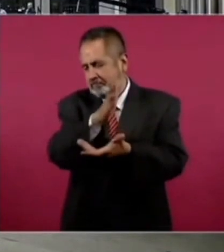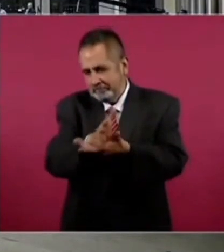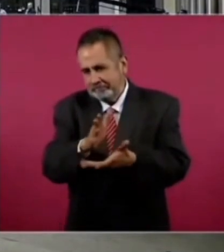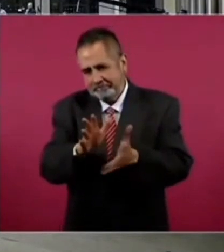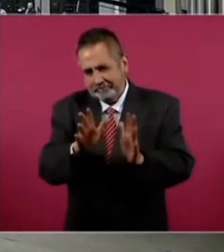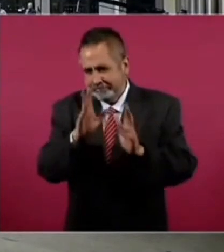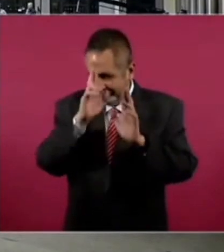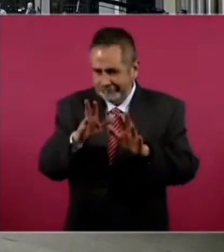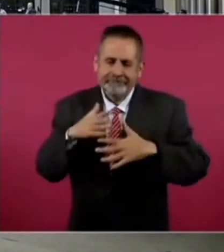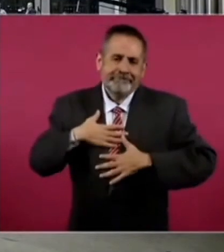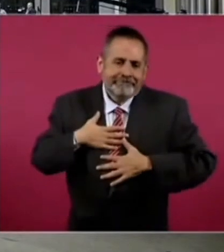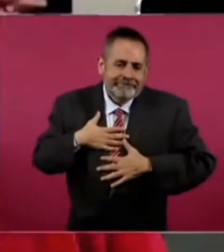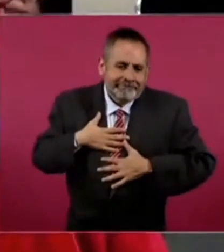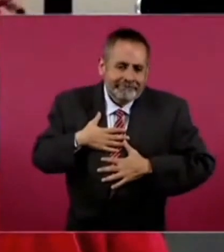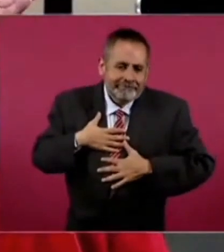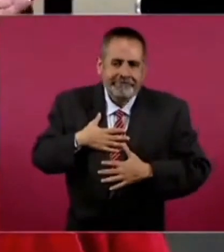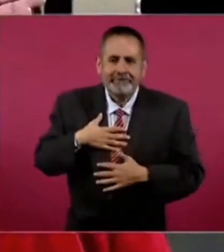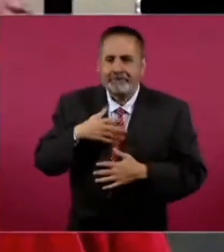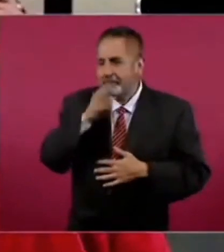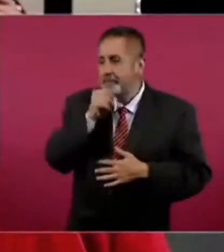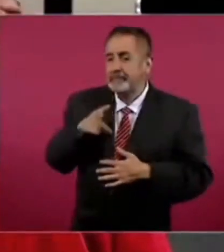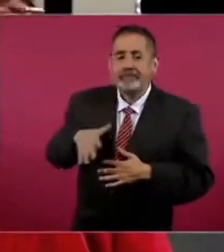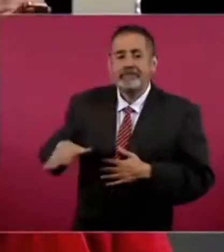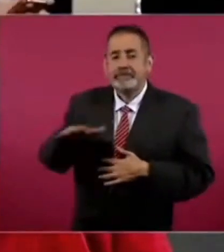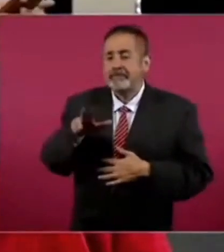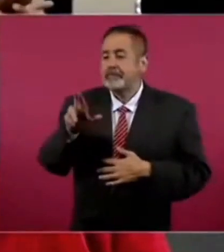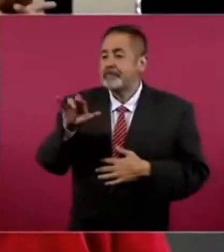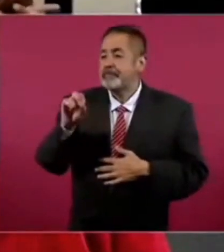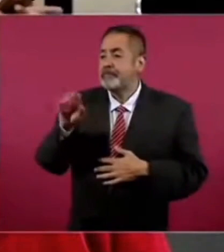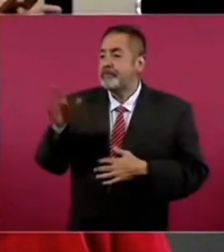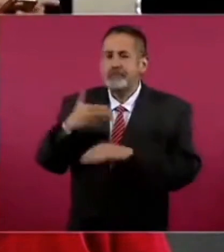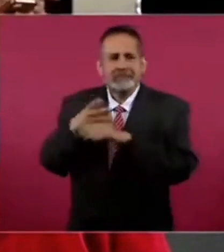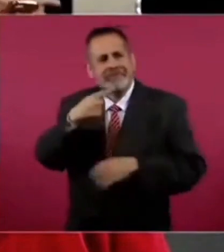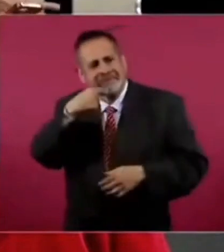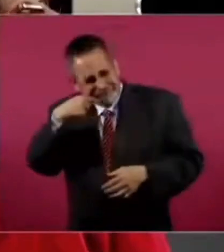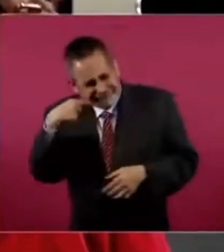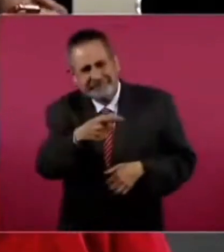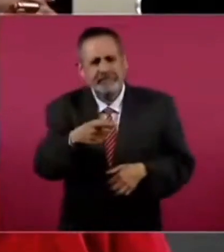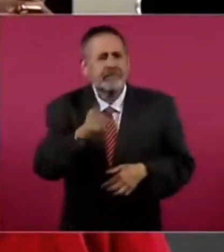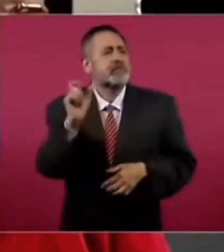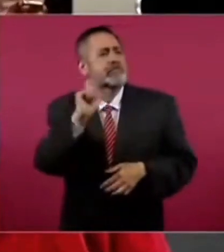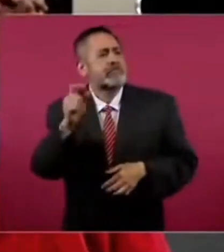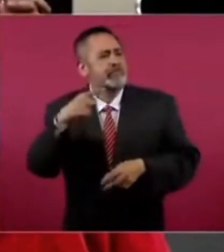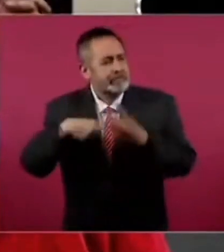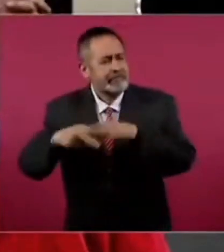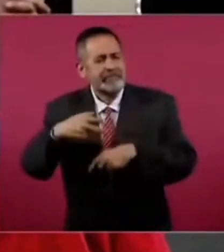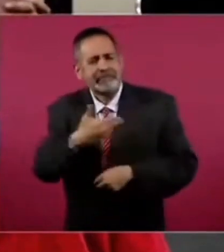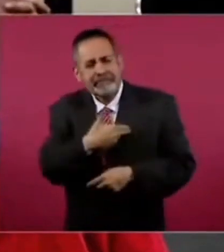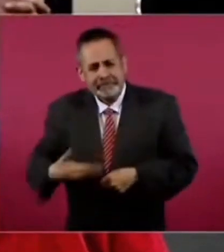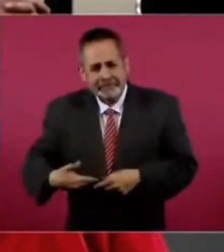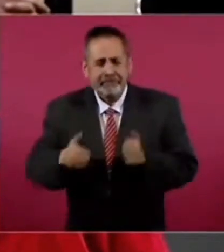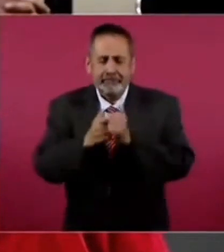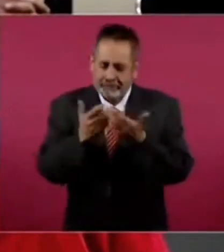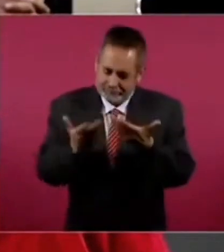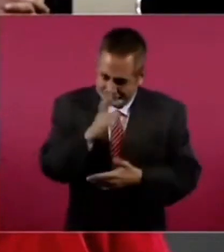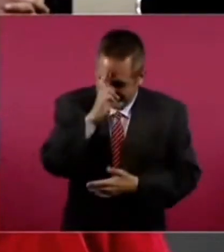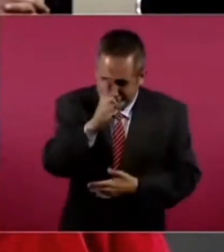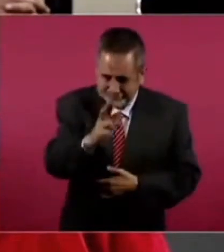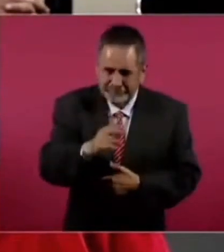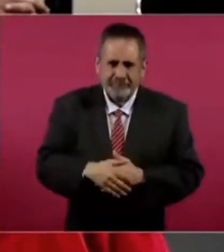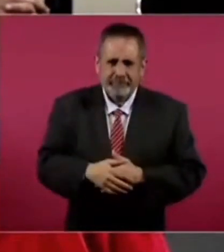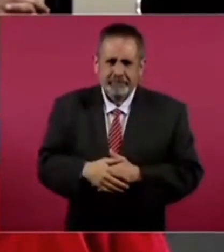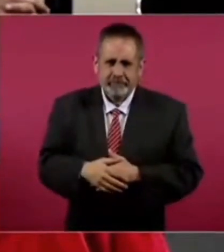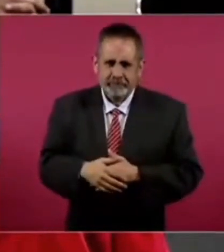Entonces, yo ya no puedo andar en las calles allá en Río Blanco porque cada vez que me ven me dice ¿cuándo va a venir? Con el respeto que usted me merece,